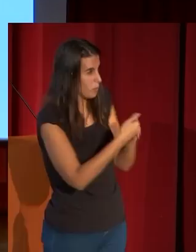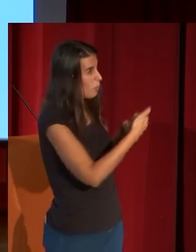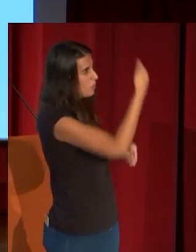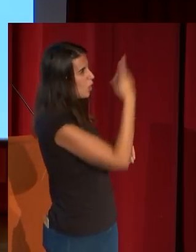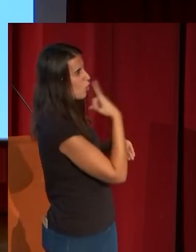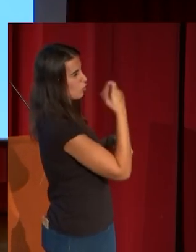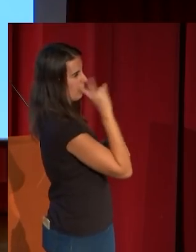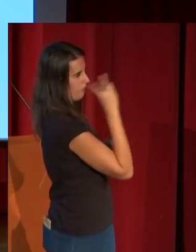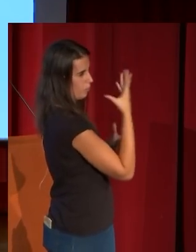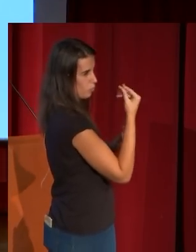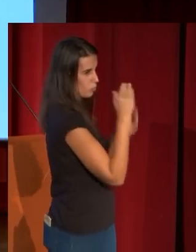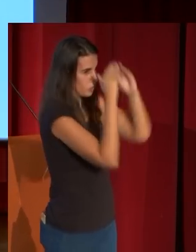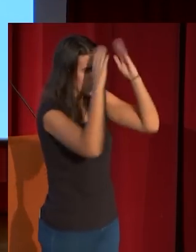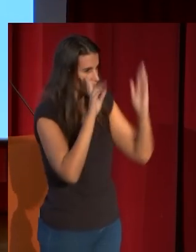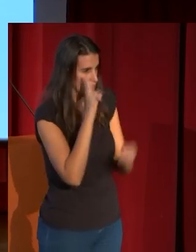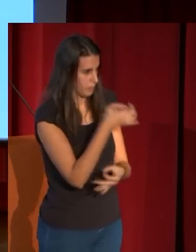obligaba.